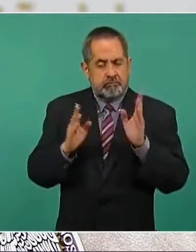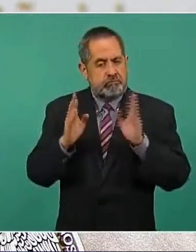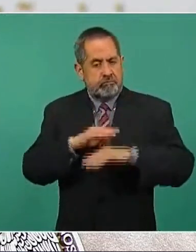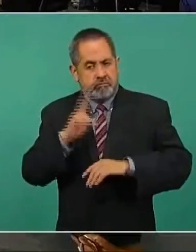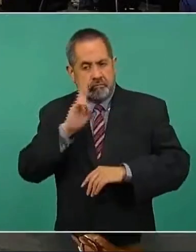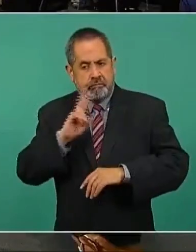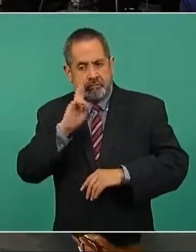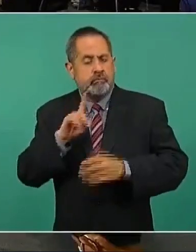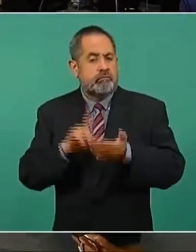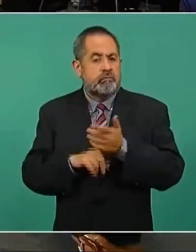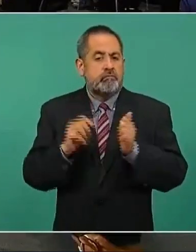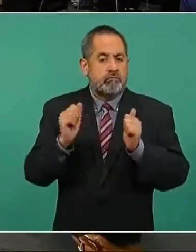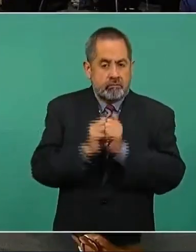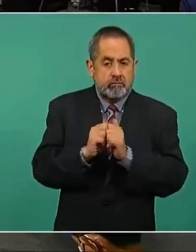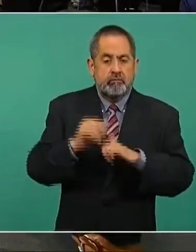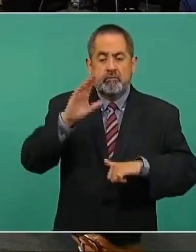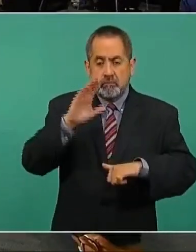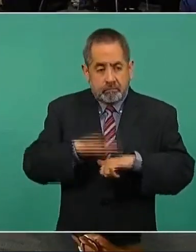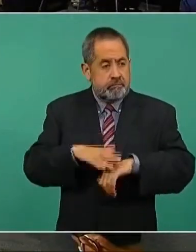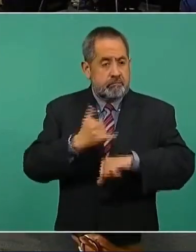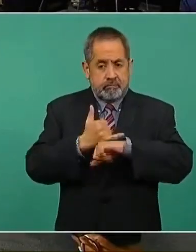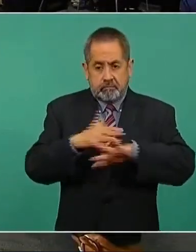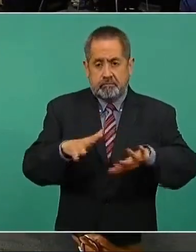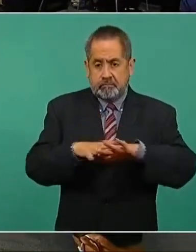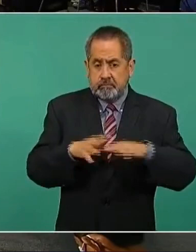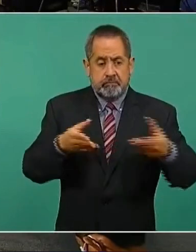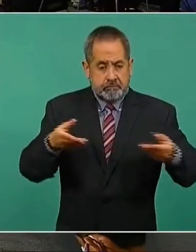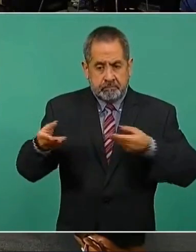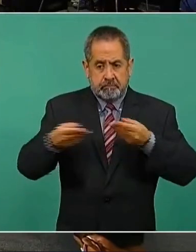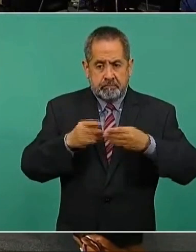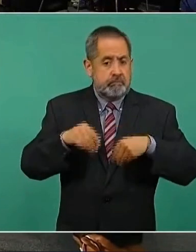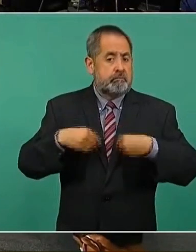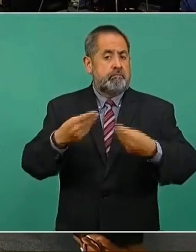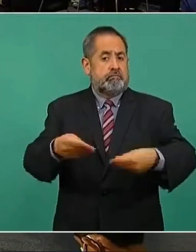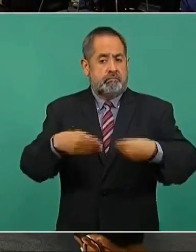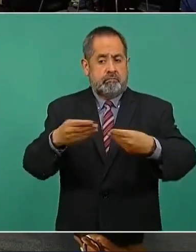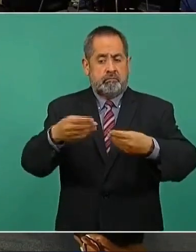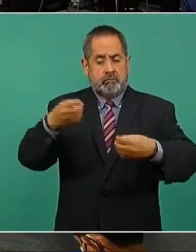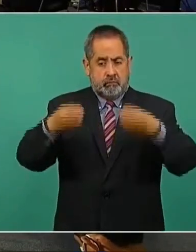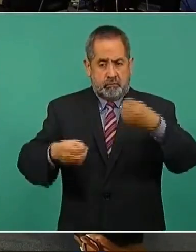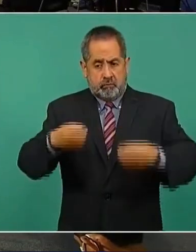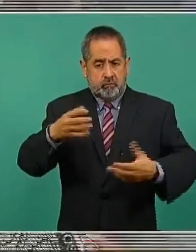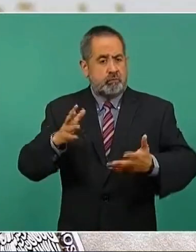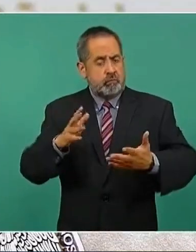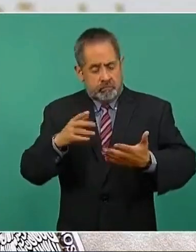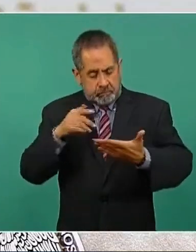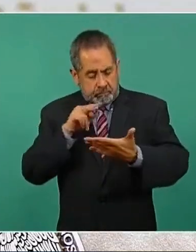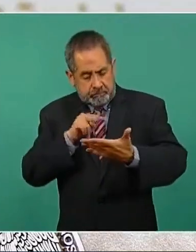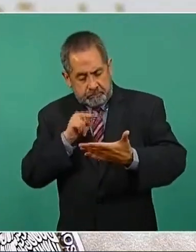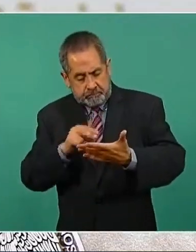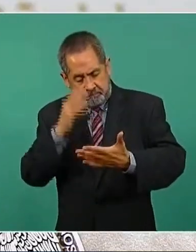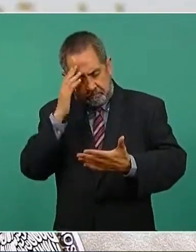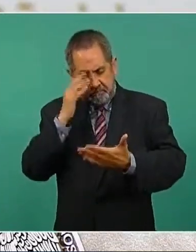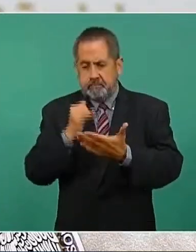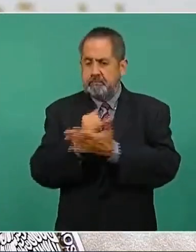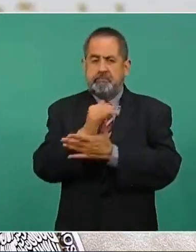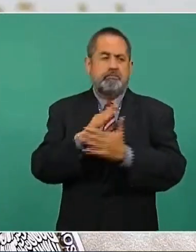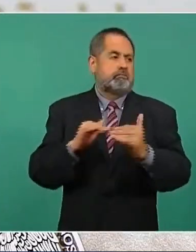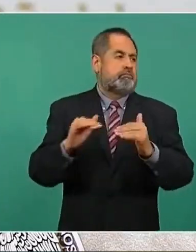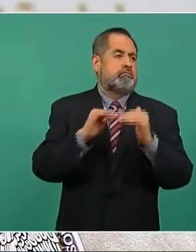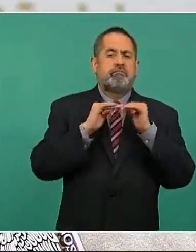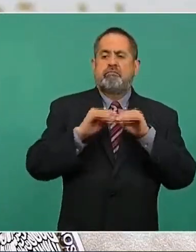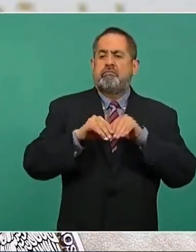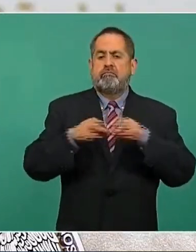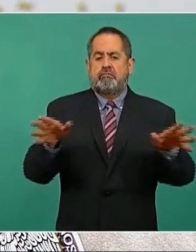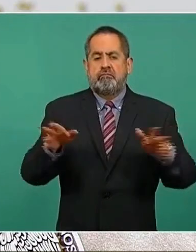que a través de tener más información que les llegue a los jueces, se resuelva también esto con un criterio general y